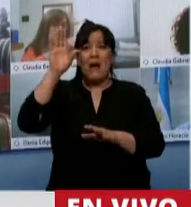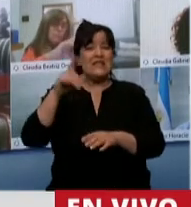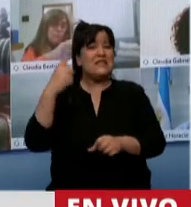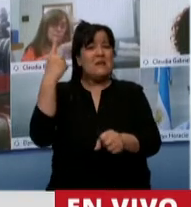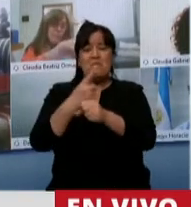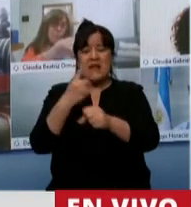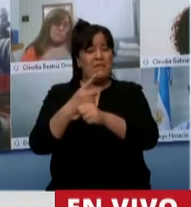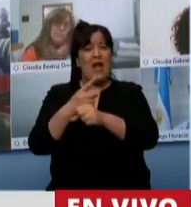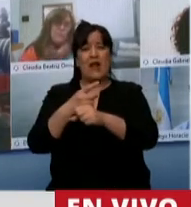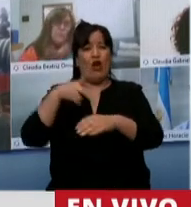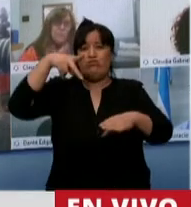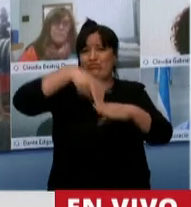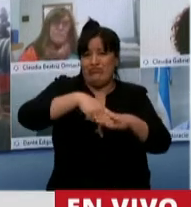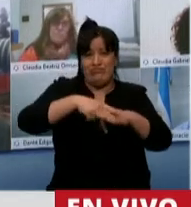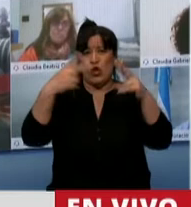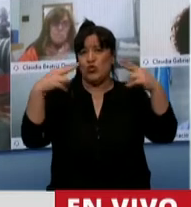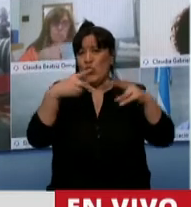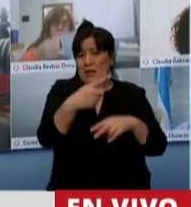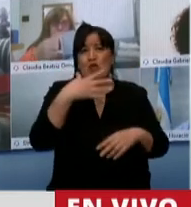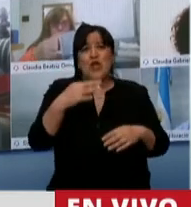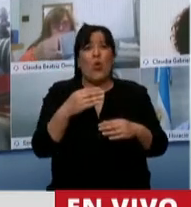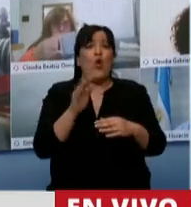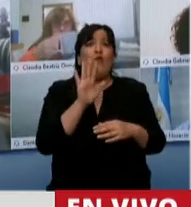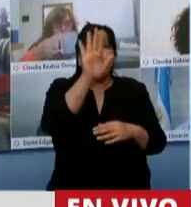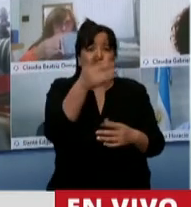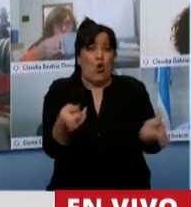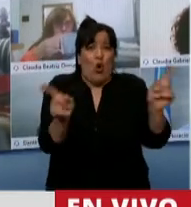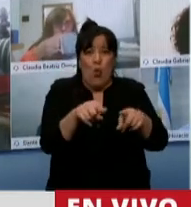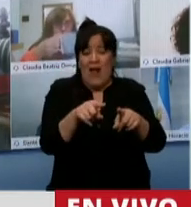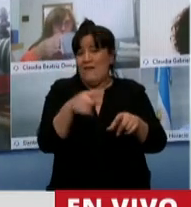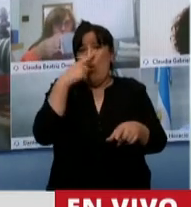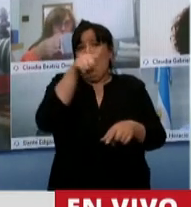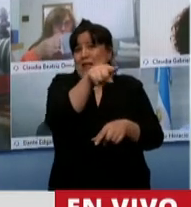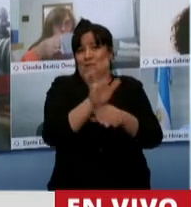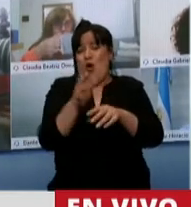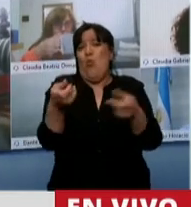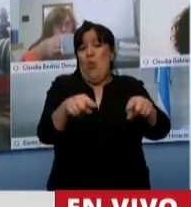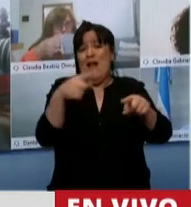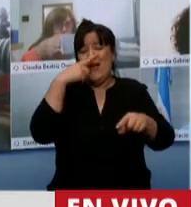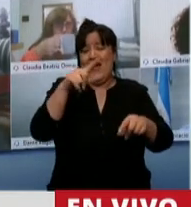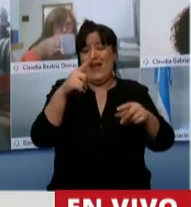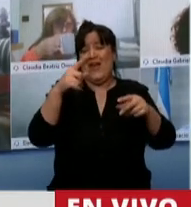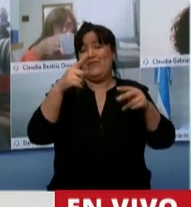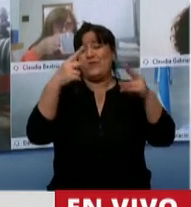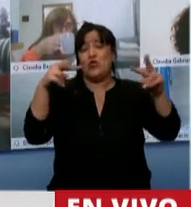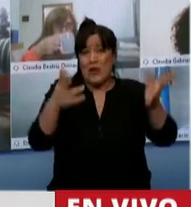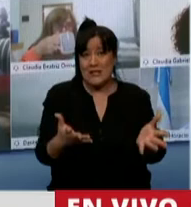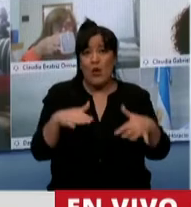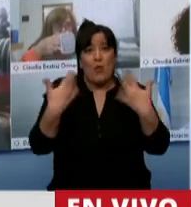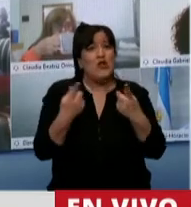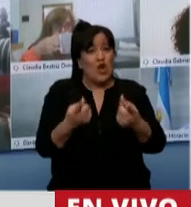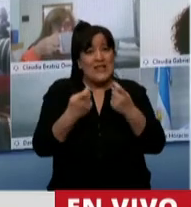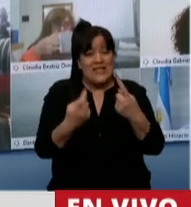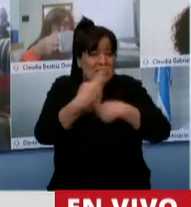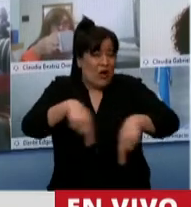primero interrumpió su actividad y que seguramente será uno de los últimos en reactivar esta actividad. Por eso necesita herramientas particulares que